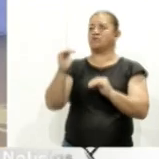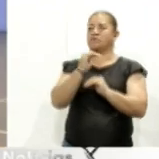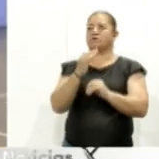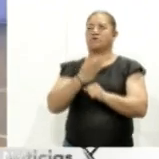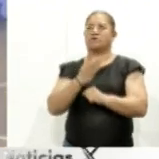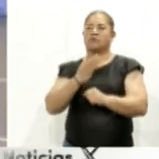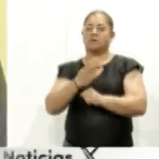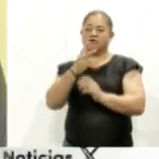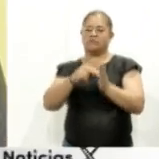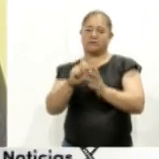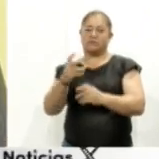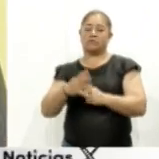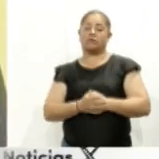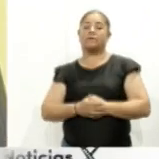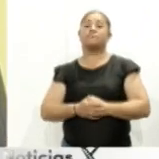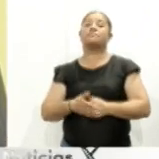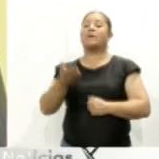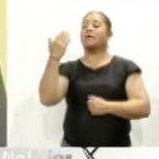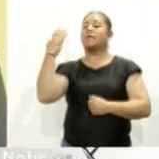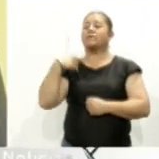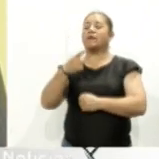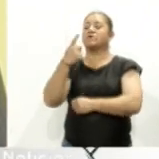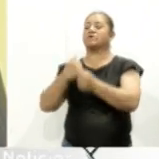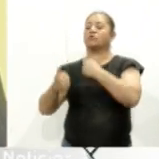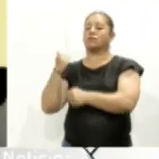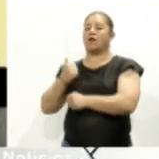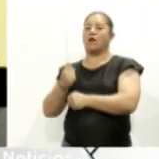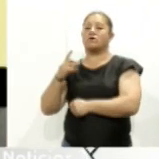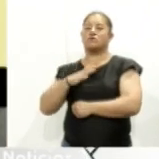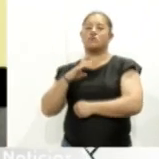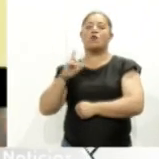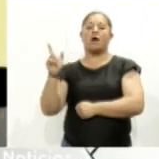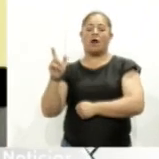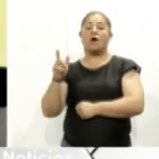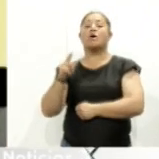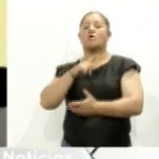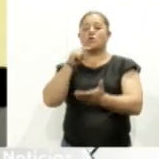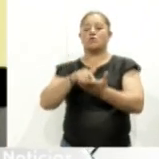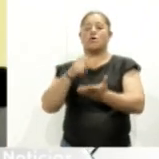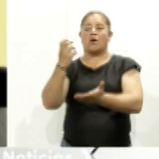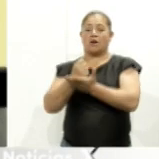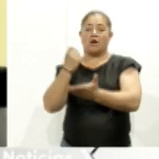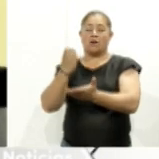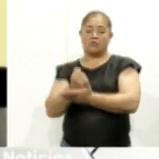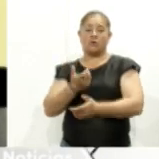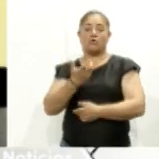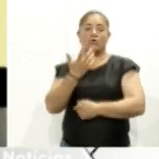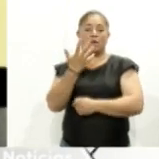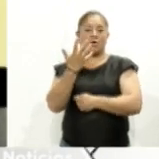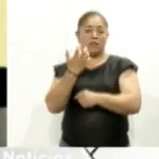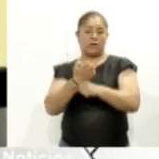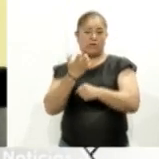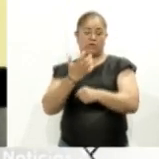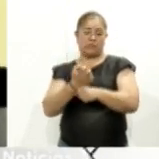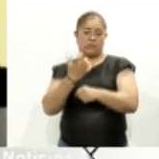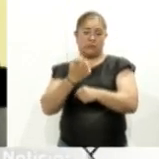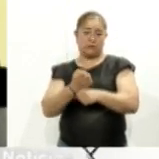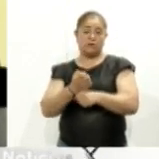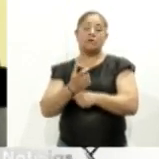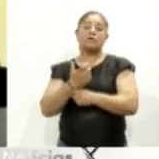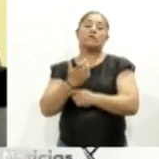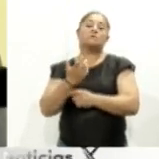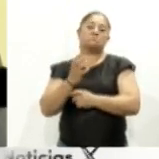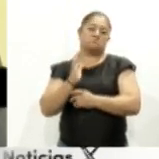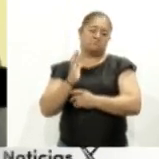2024. En base al crecimiento que hemos tenido y al año que hemos estado entrenando se pretende estar en el top